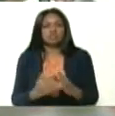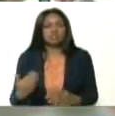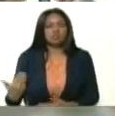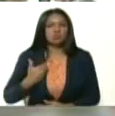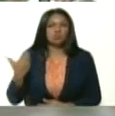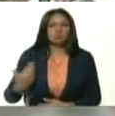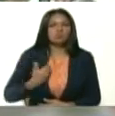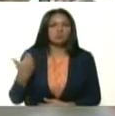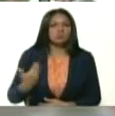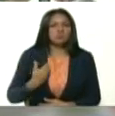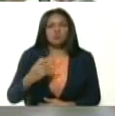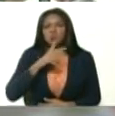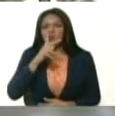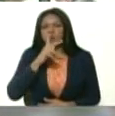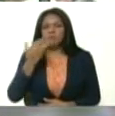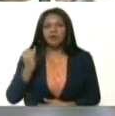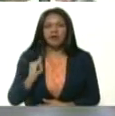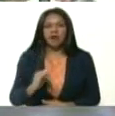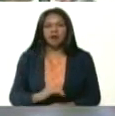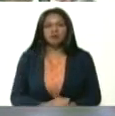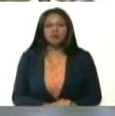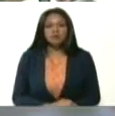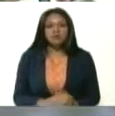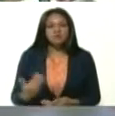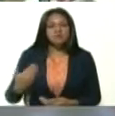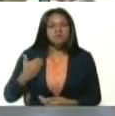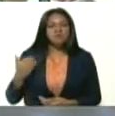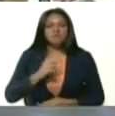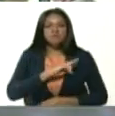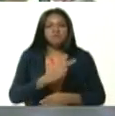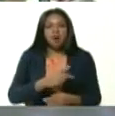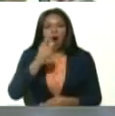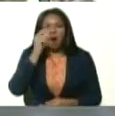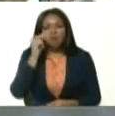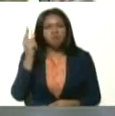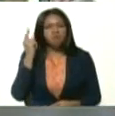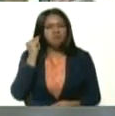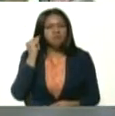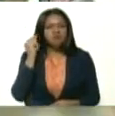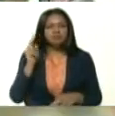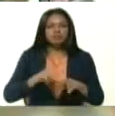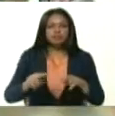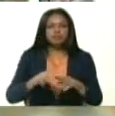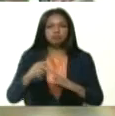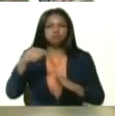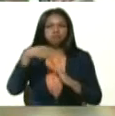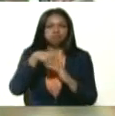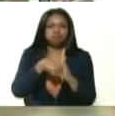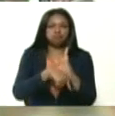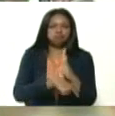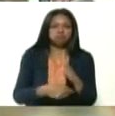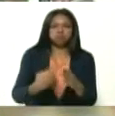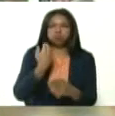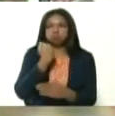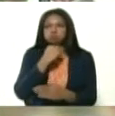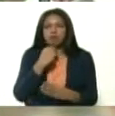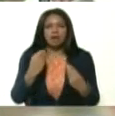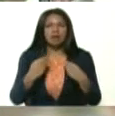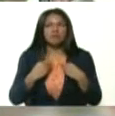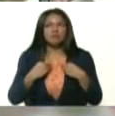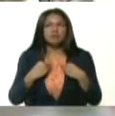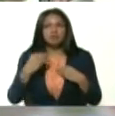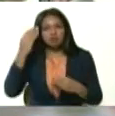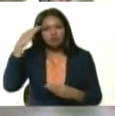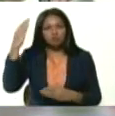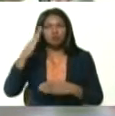ver la enorme distancia que hay entre el sufrimiento de estos hombres, mujeres y niños hundidos en la enfermedad y la vida que Dios